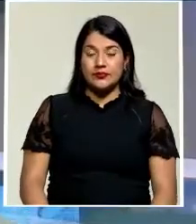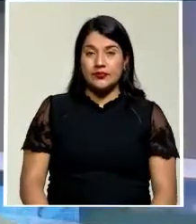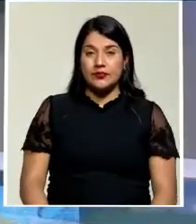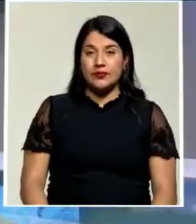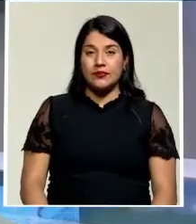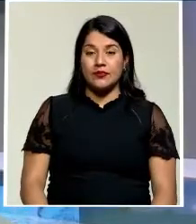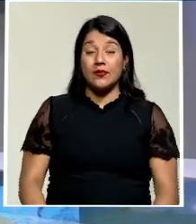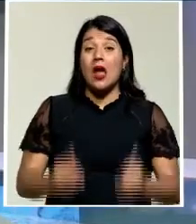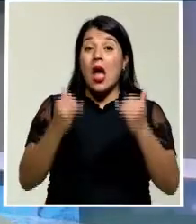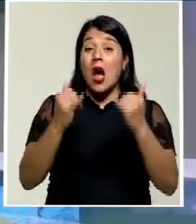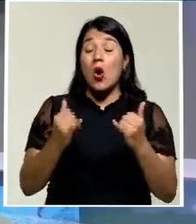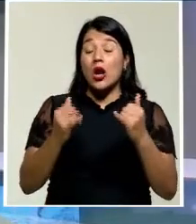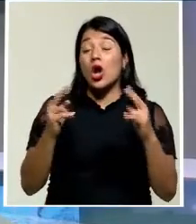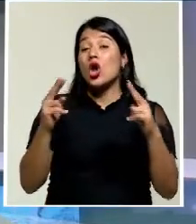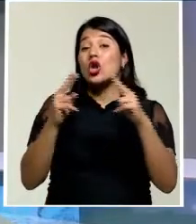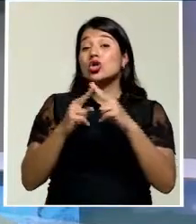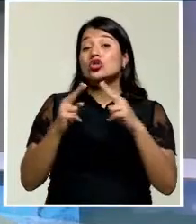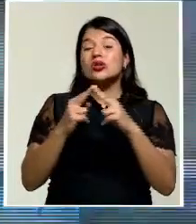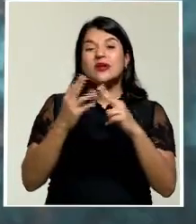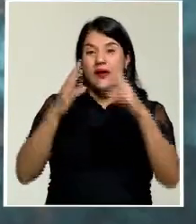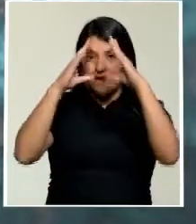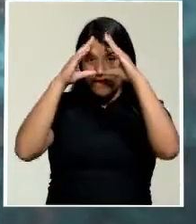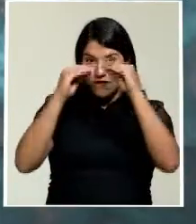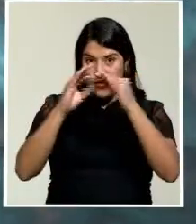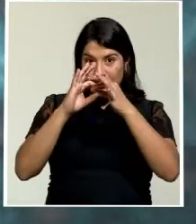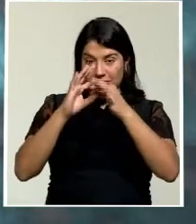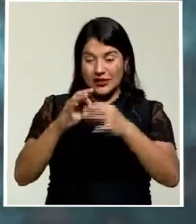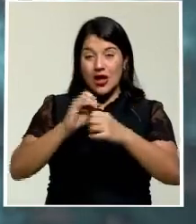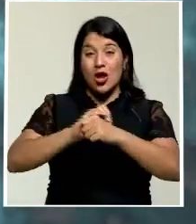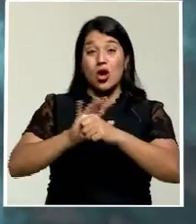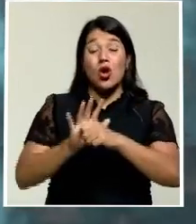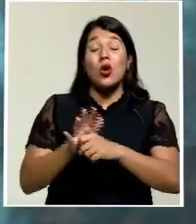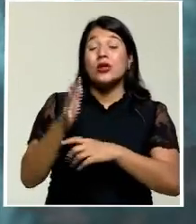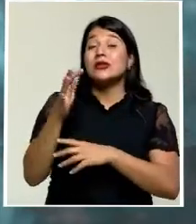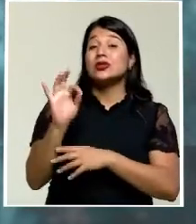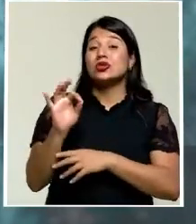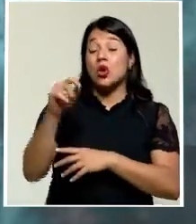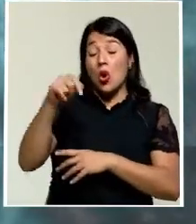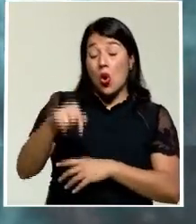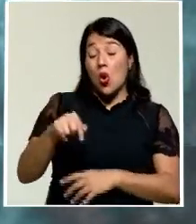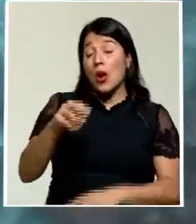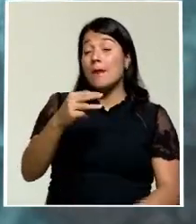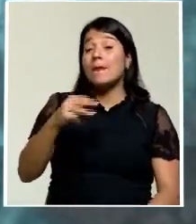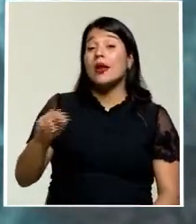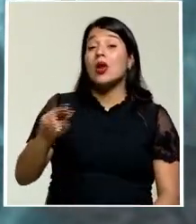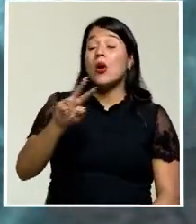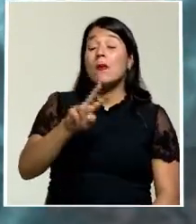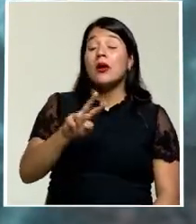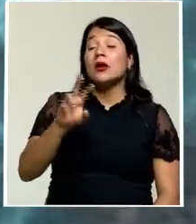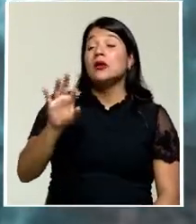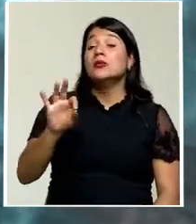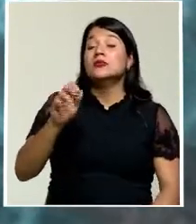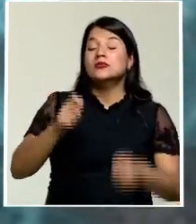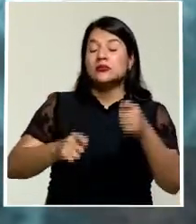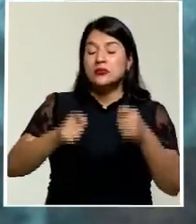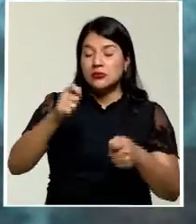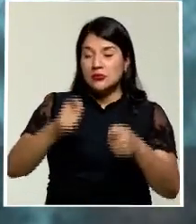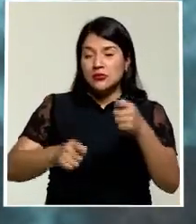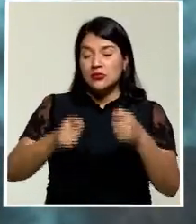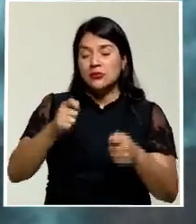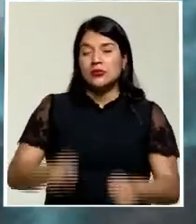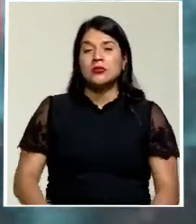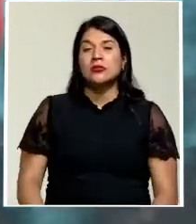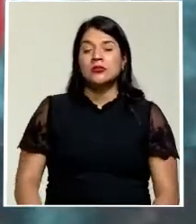Pasamos a conocer ahora los datos epidemiológicos para este miércoles 29 de septiembre.